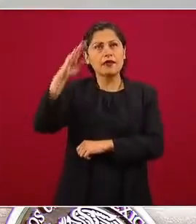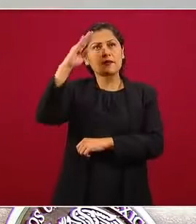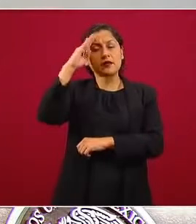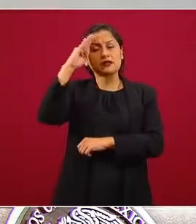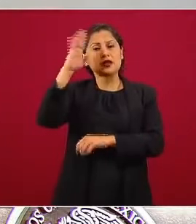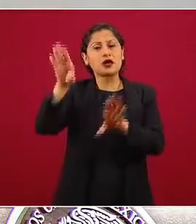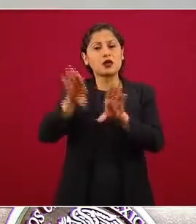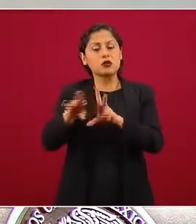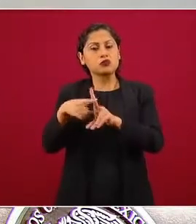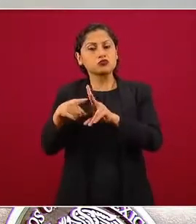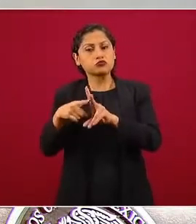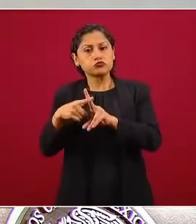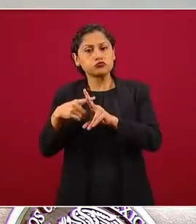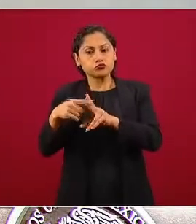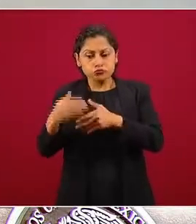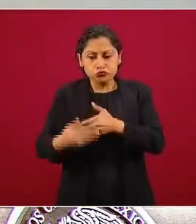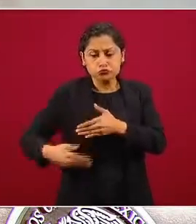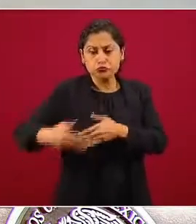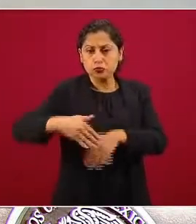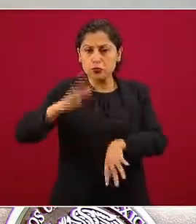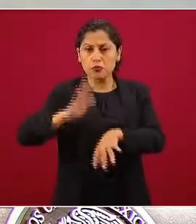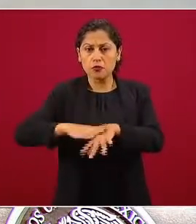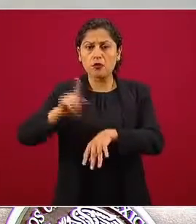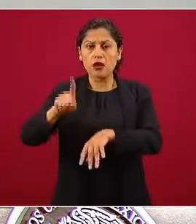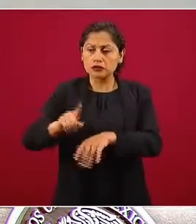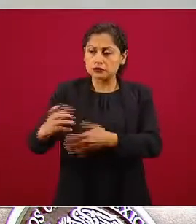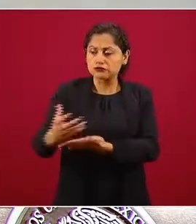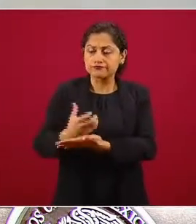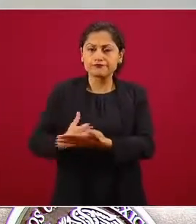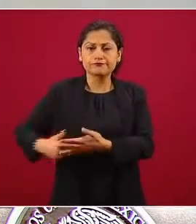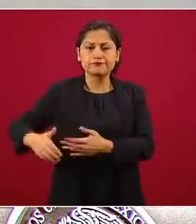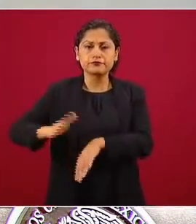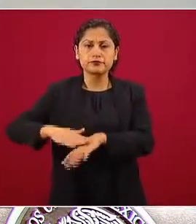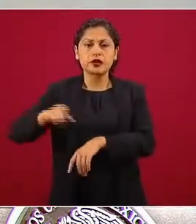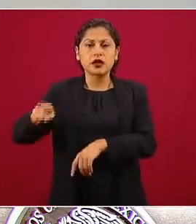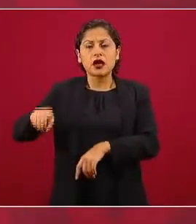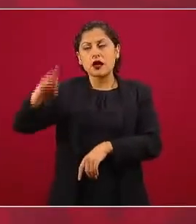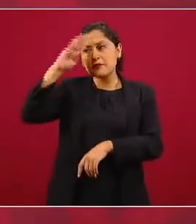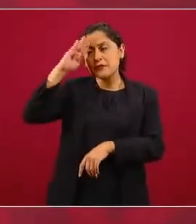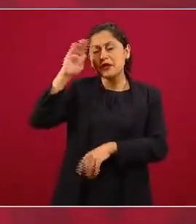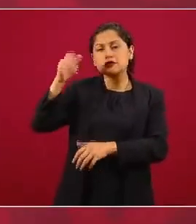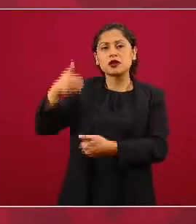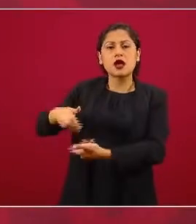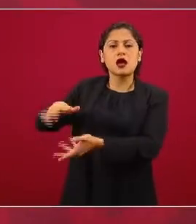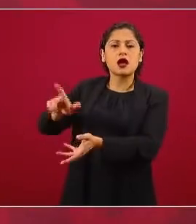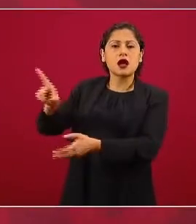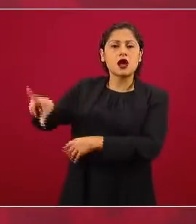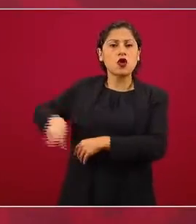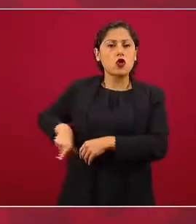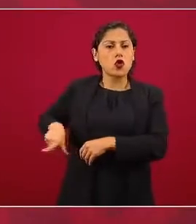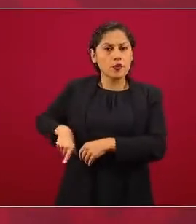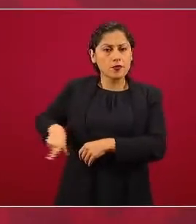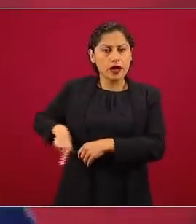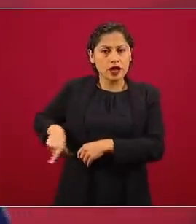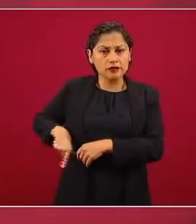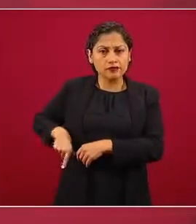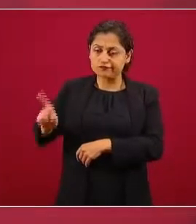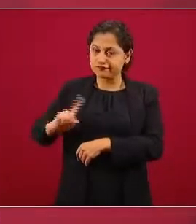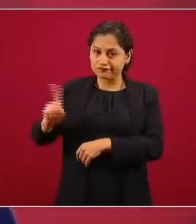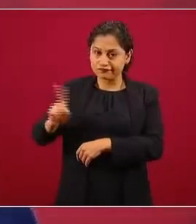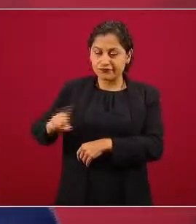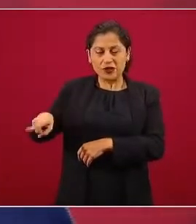quiere decir crecimiento económico. En lugar de que inviertan en los bonos del gobierno para no tomar riesgo, el incentivo será